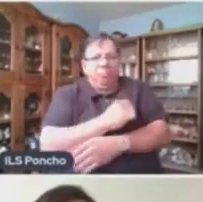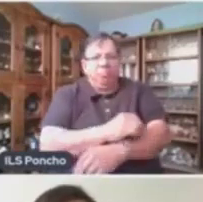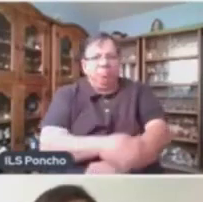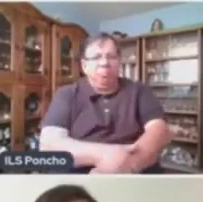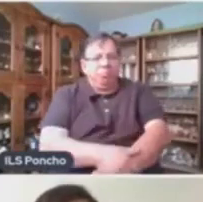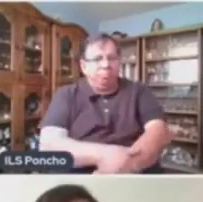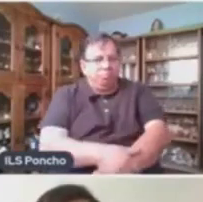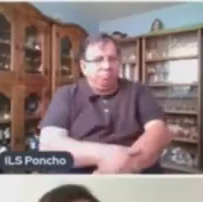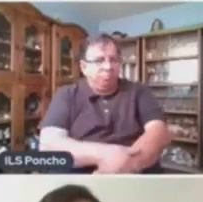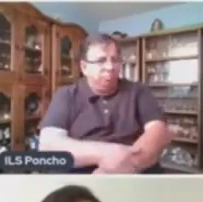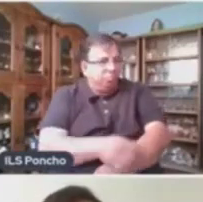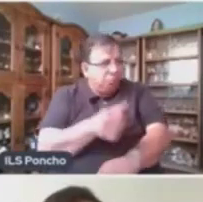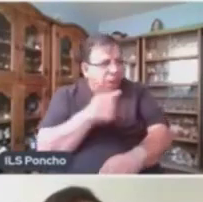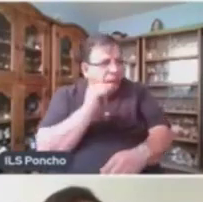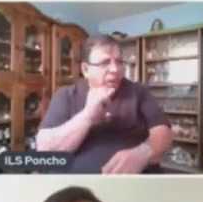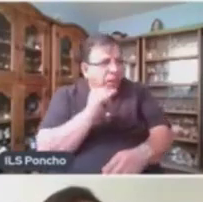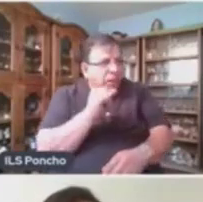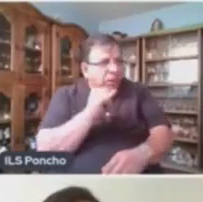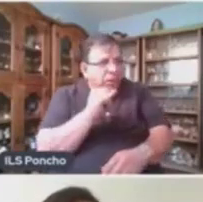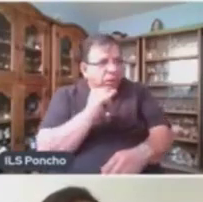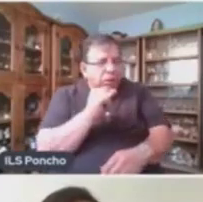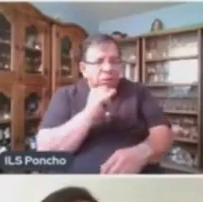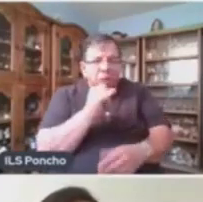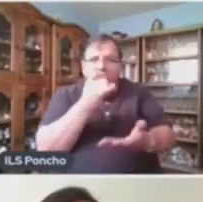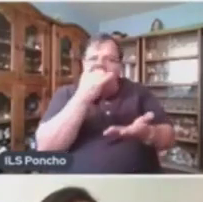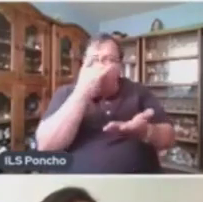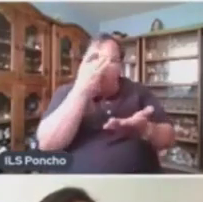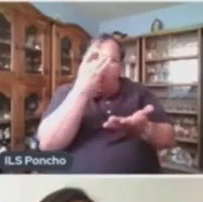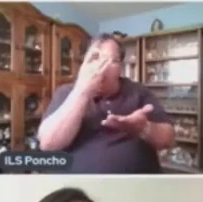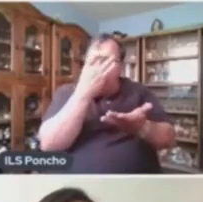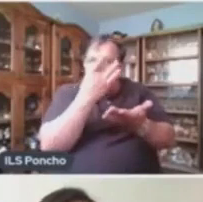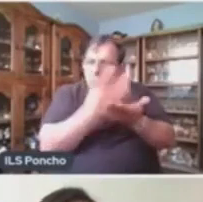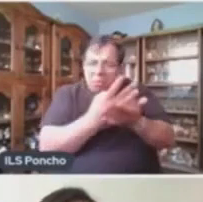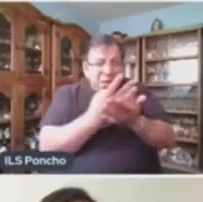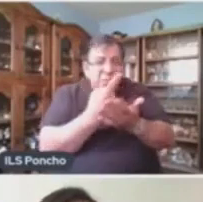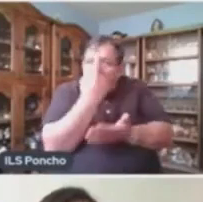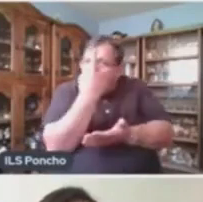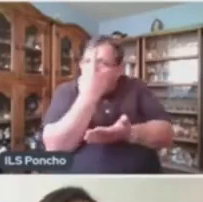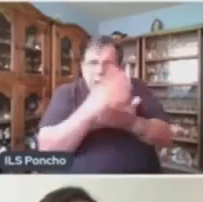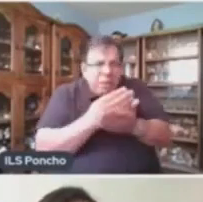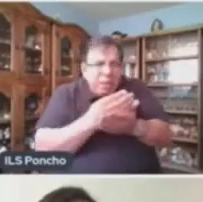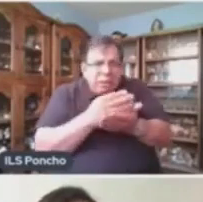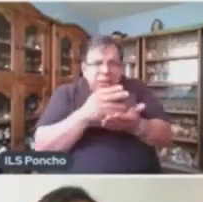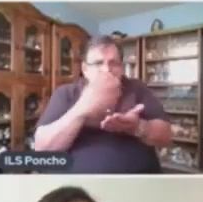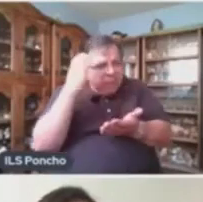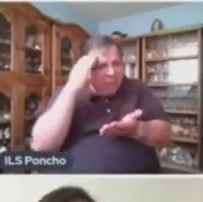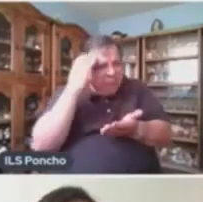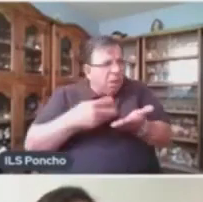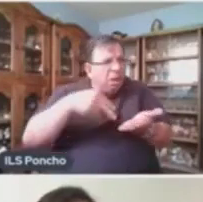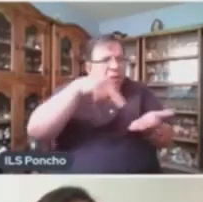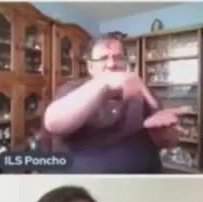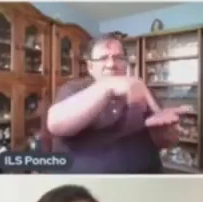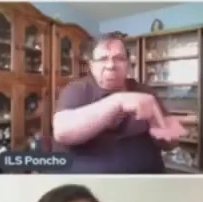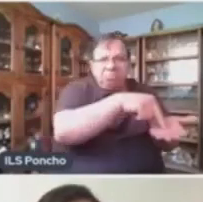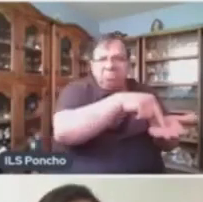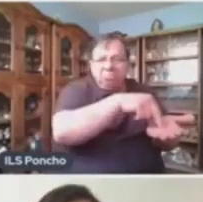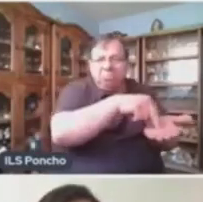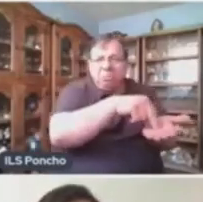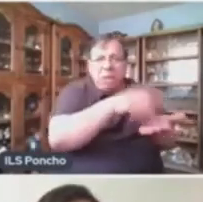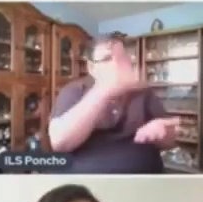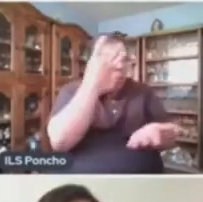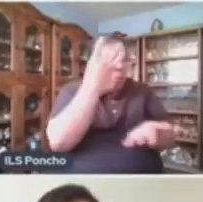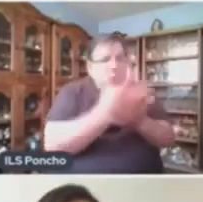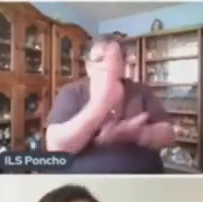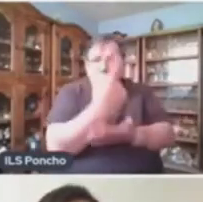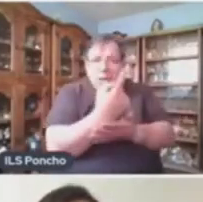Esa fue La única vez Que ella Logró Estar Fuera De cama Luego De allí Se